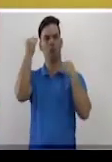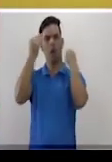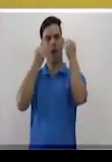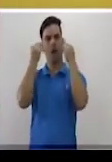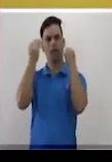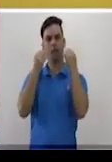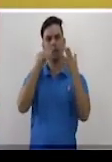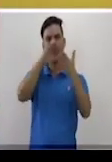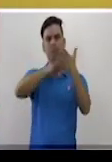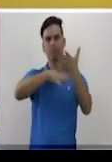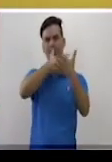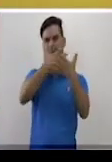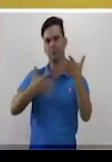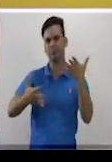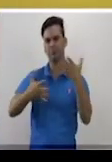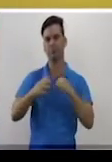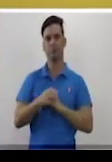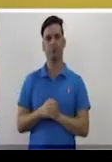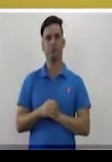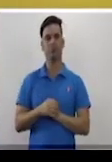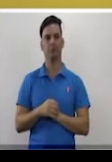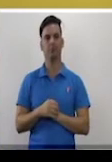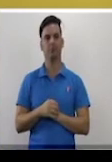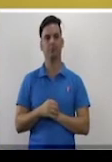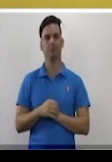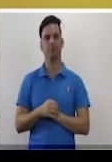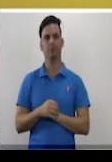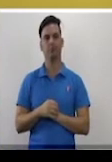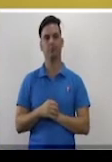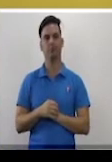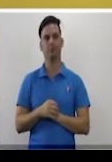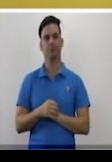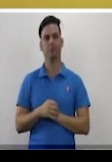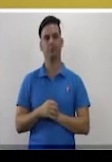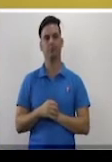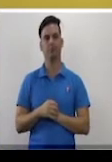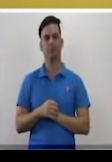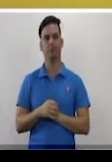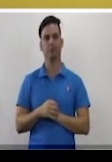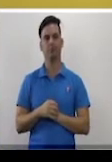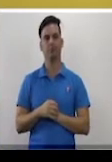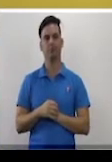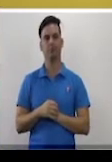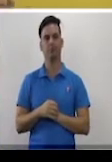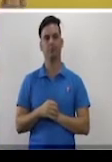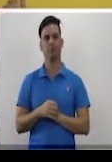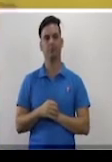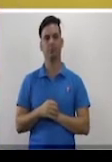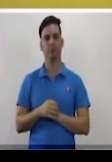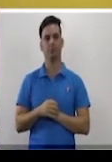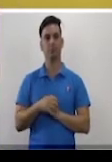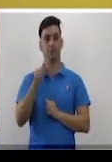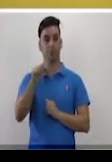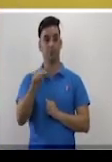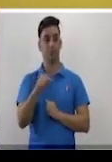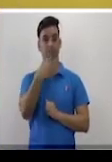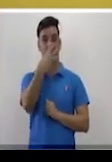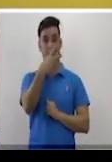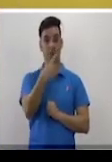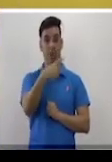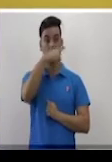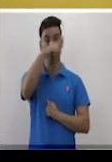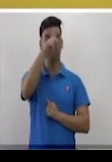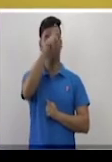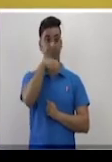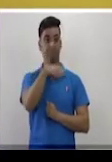estadística que hoy tú has aprendido en este grado. Y han puesto a función el servicio de la